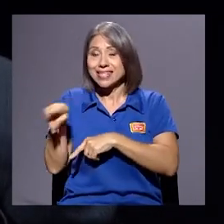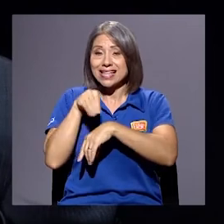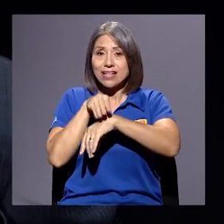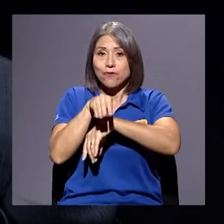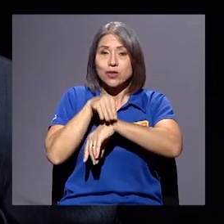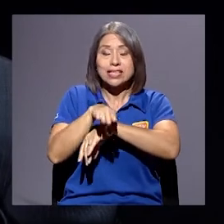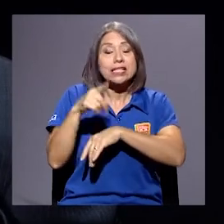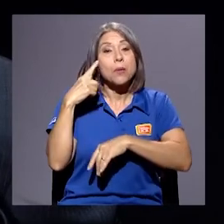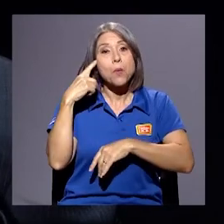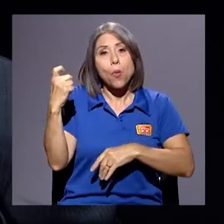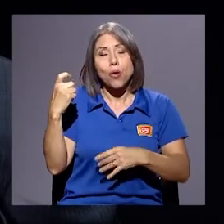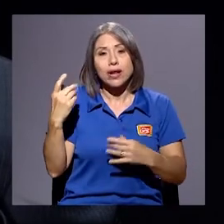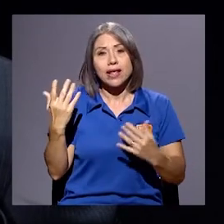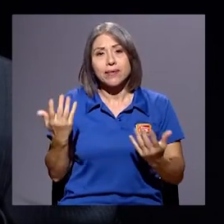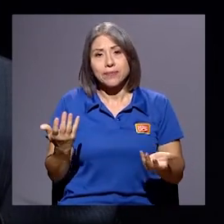nuevo,